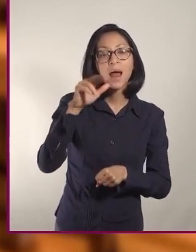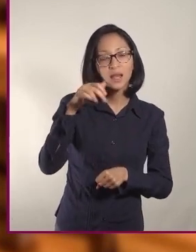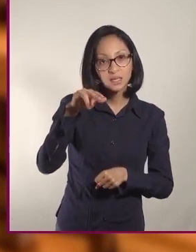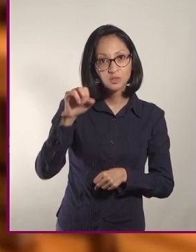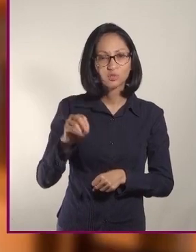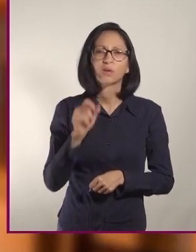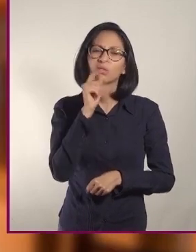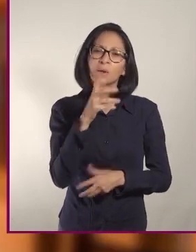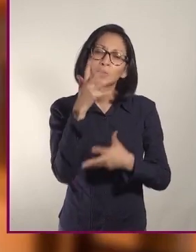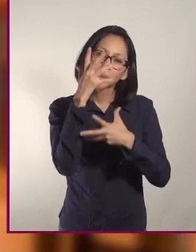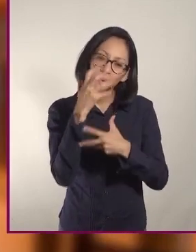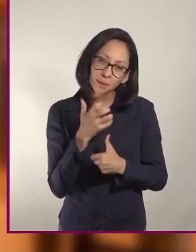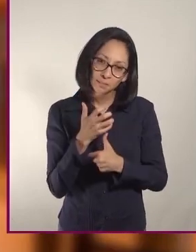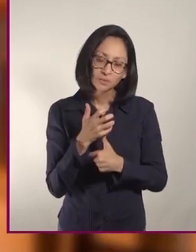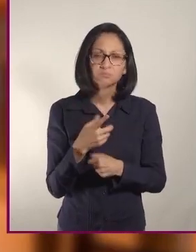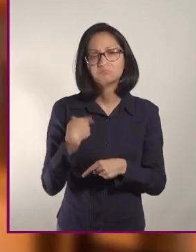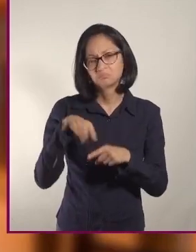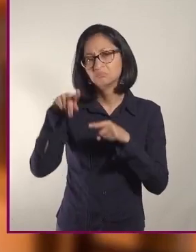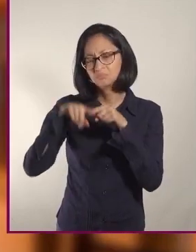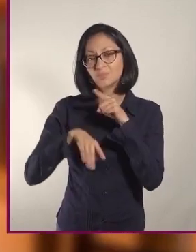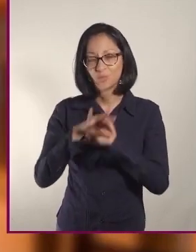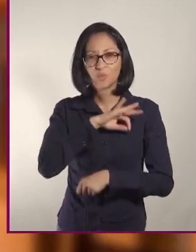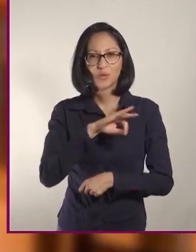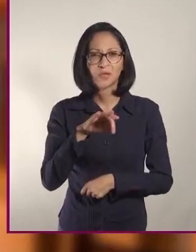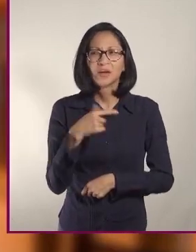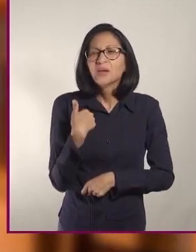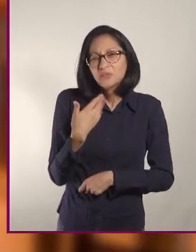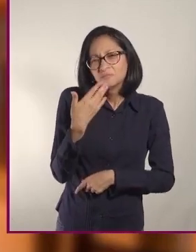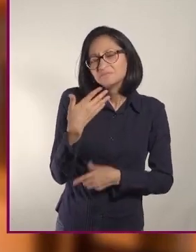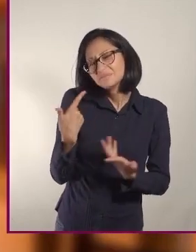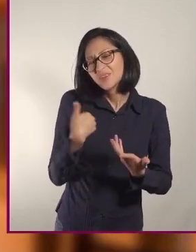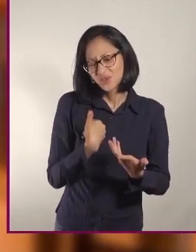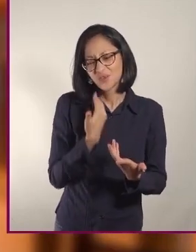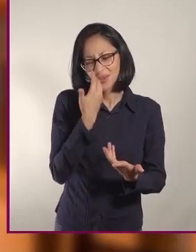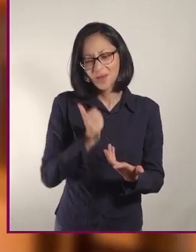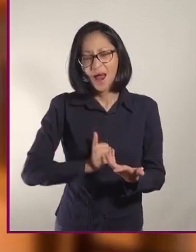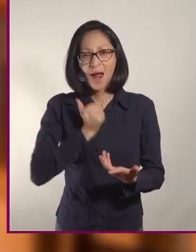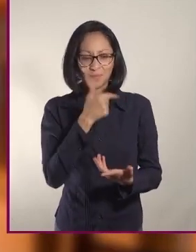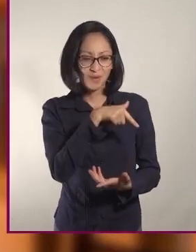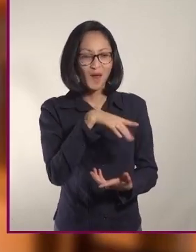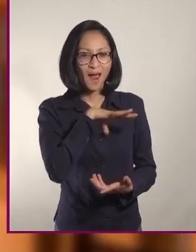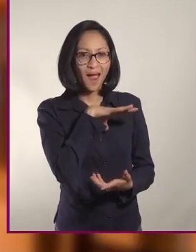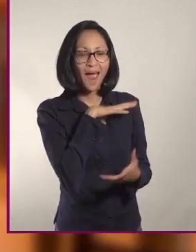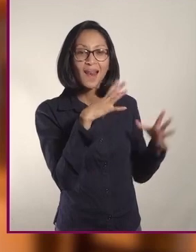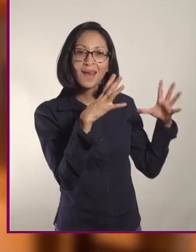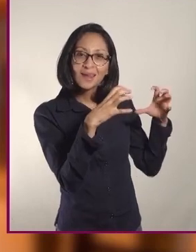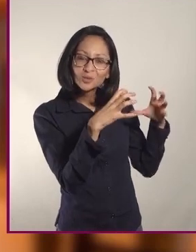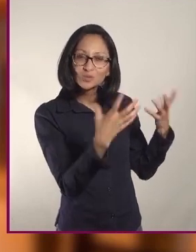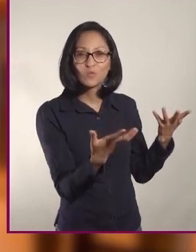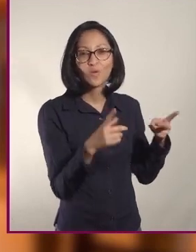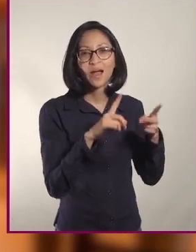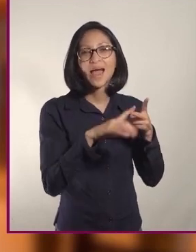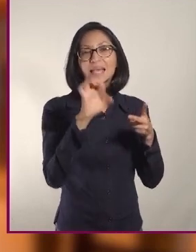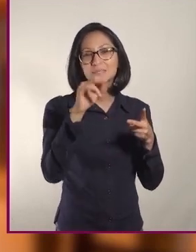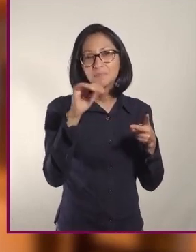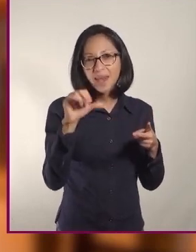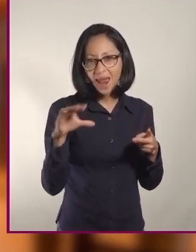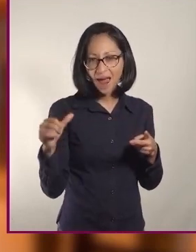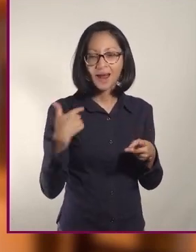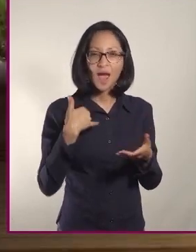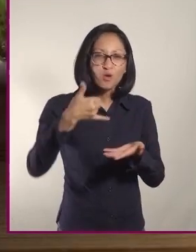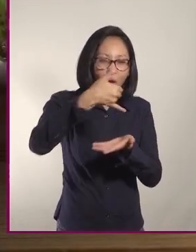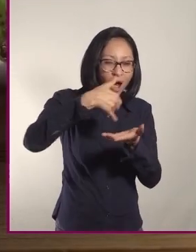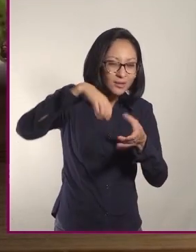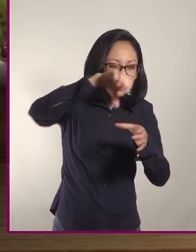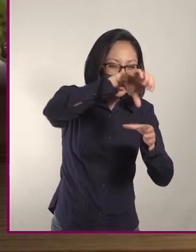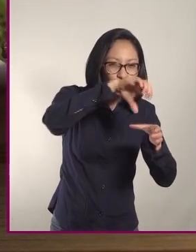la depresión. Yo no sé ustedes, pero yo aprovecharé que tengo aquí una lechuga, espinacas frescas, les voy a poner un poco de aceite de